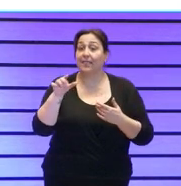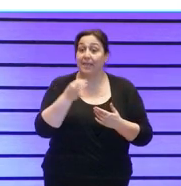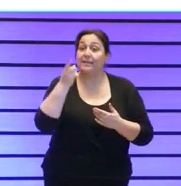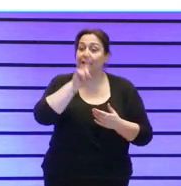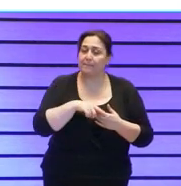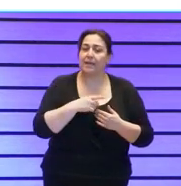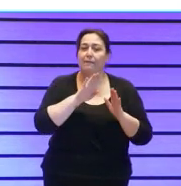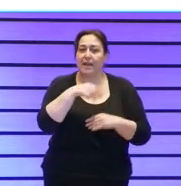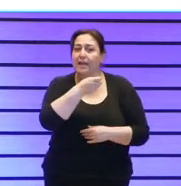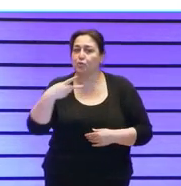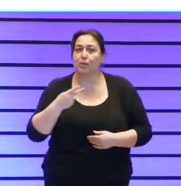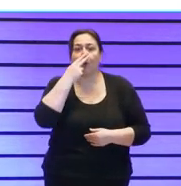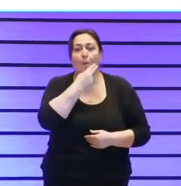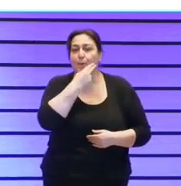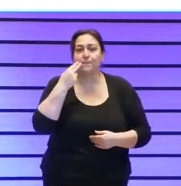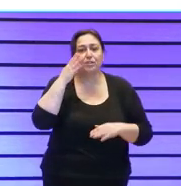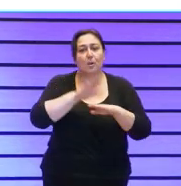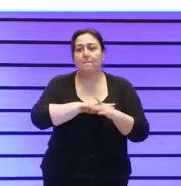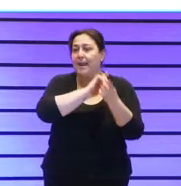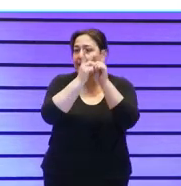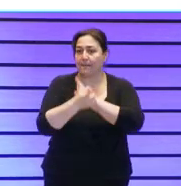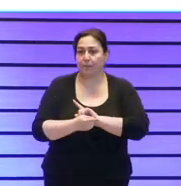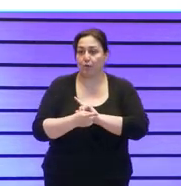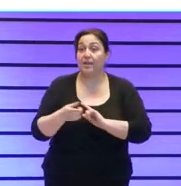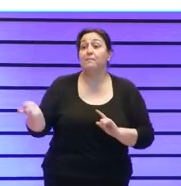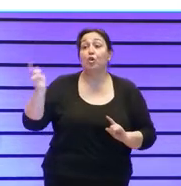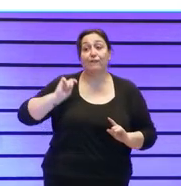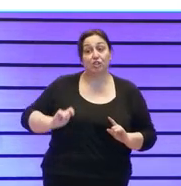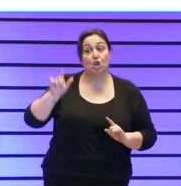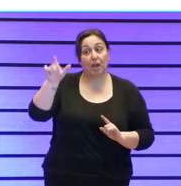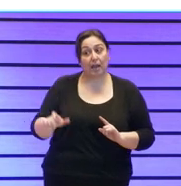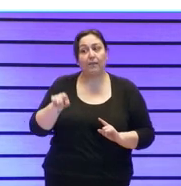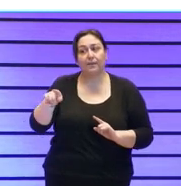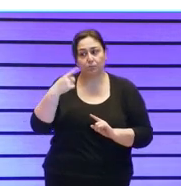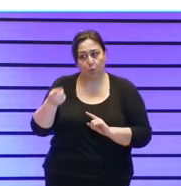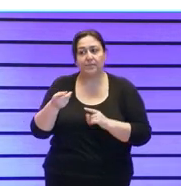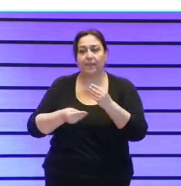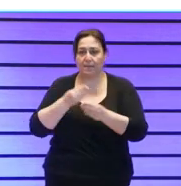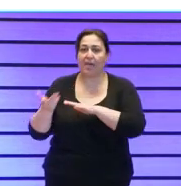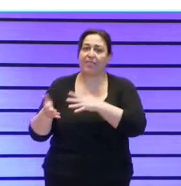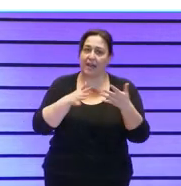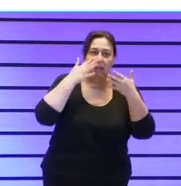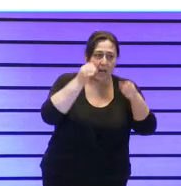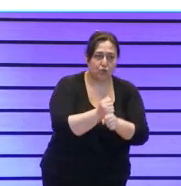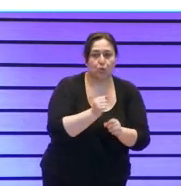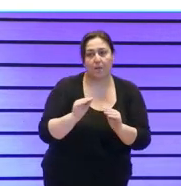compromiso de cambio que el profesional luego tenía que aplicar como agente de cambio en su área de actuación